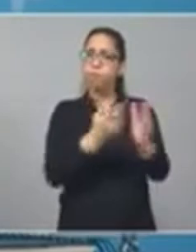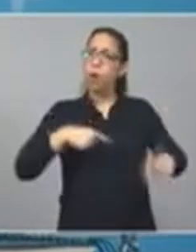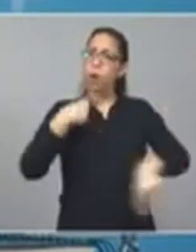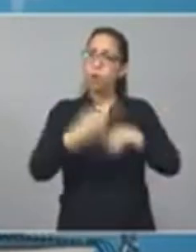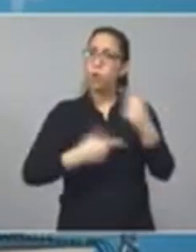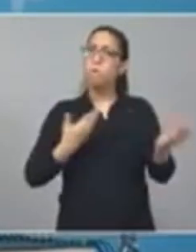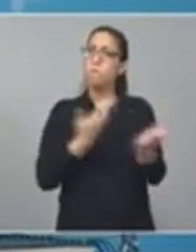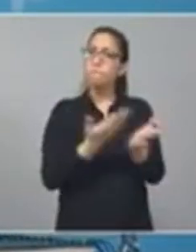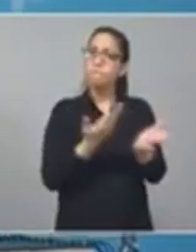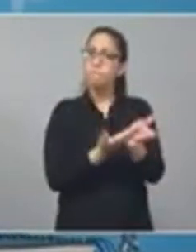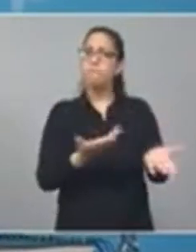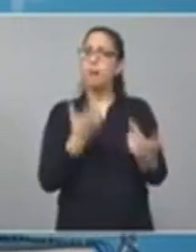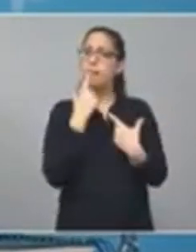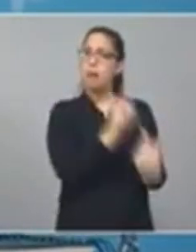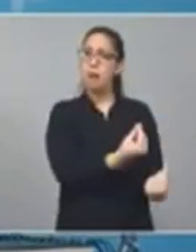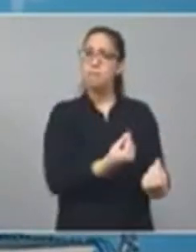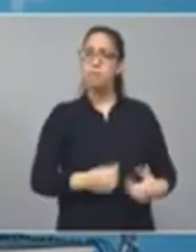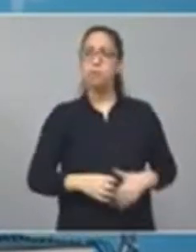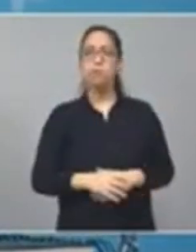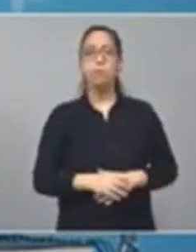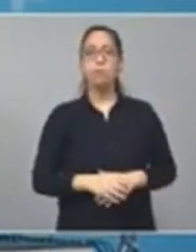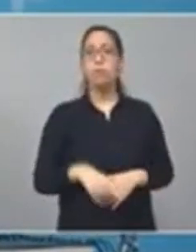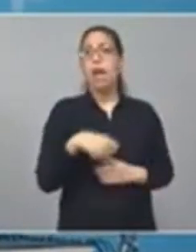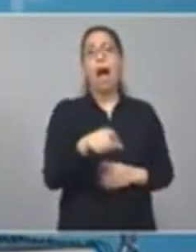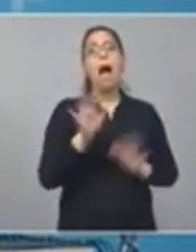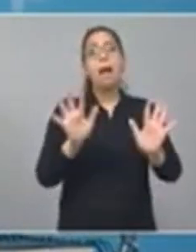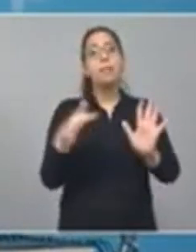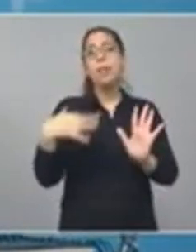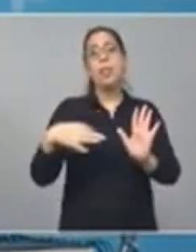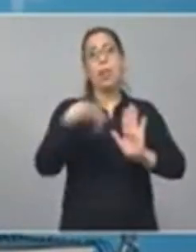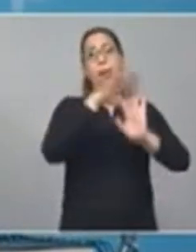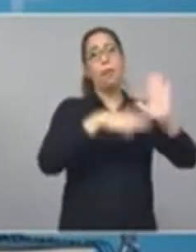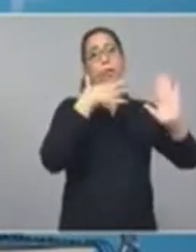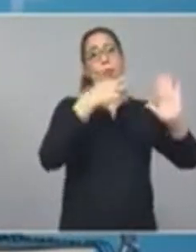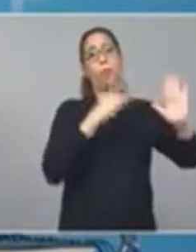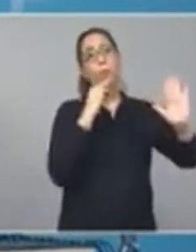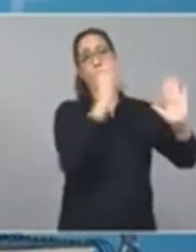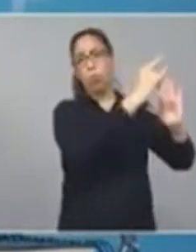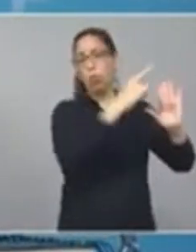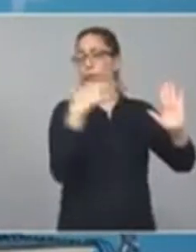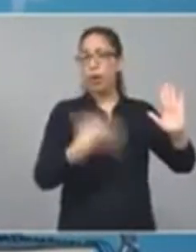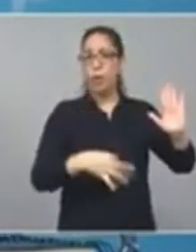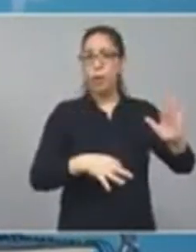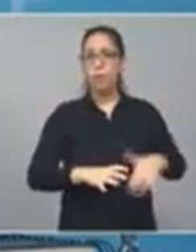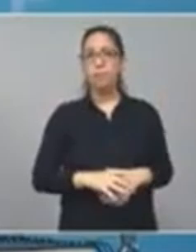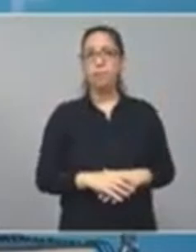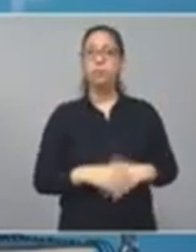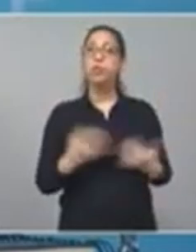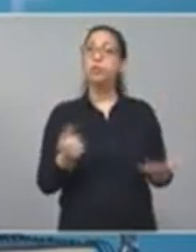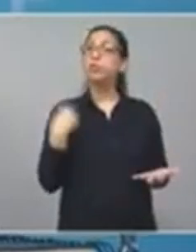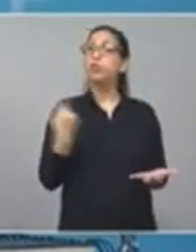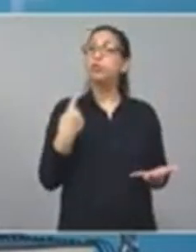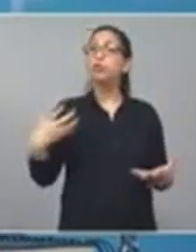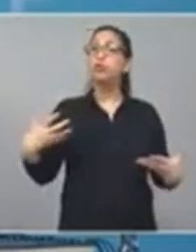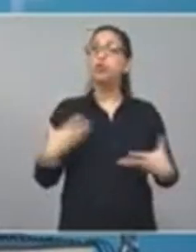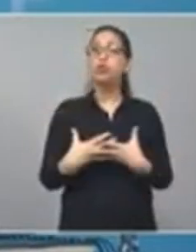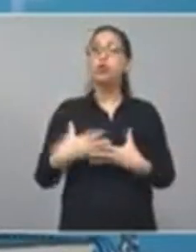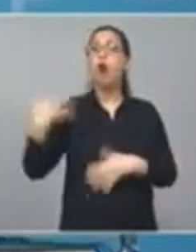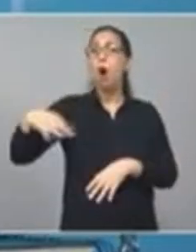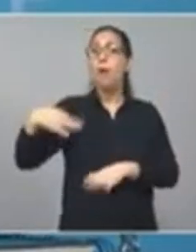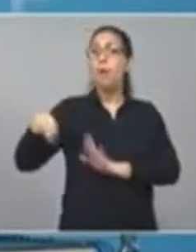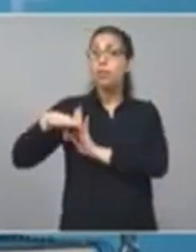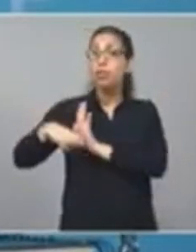porque es lo que corresponde. Así que nosotros vamos a seguir cumpliendo con nuestras